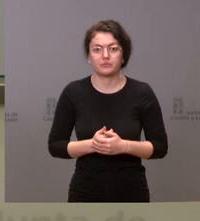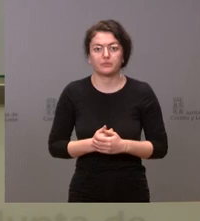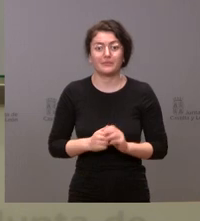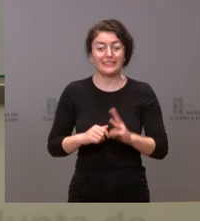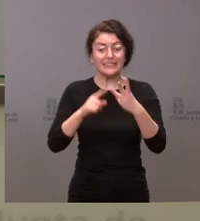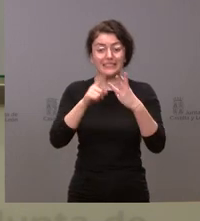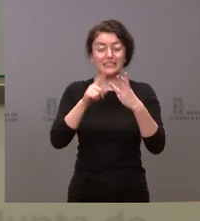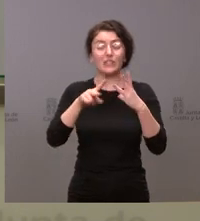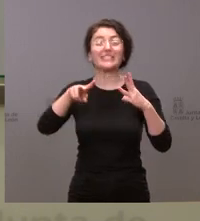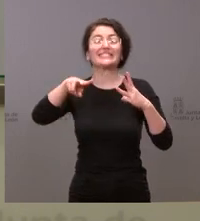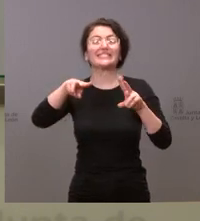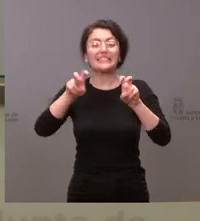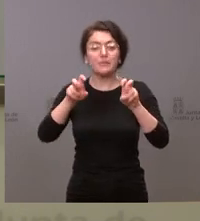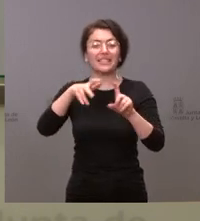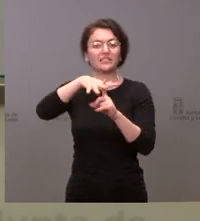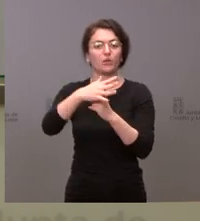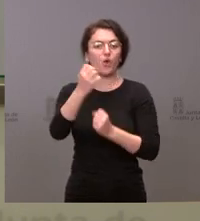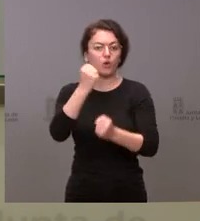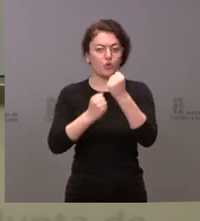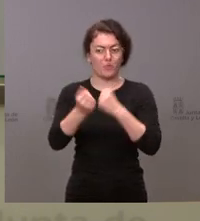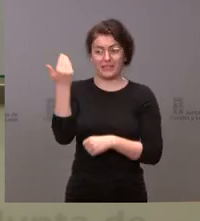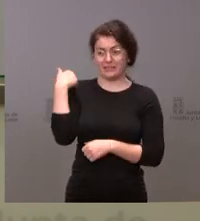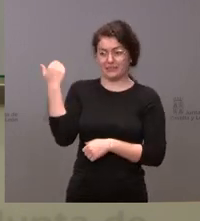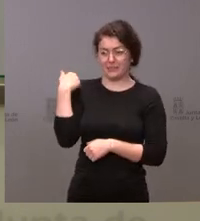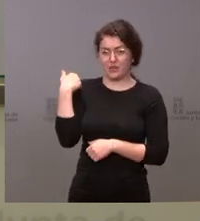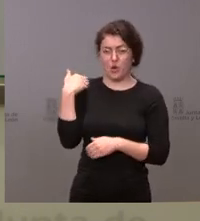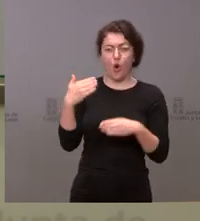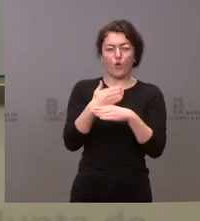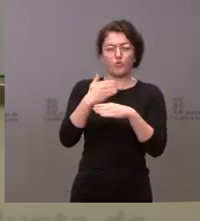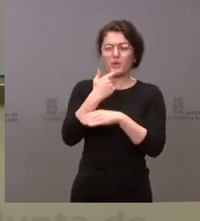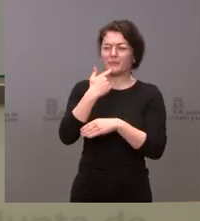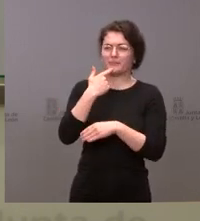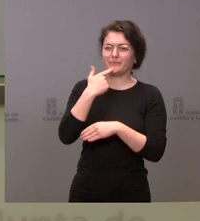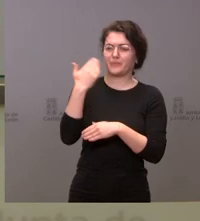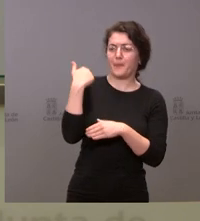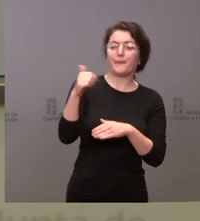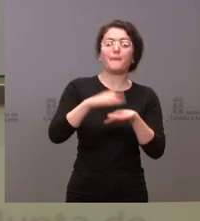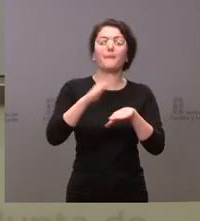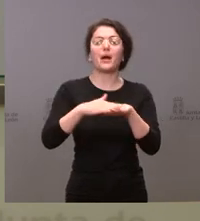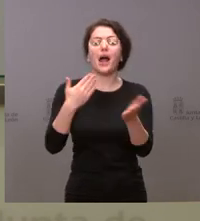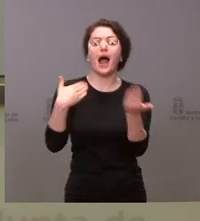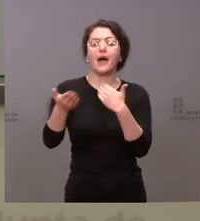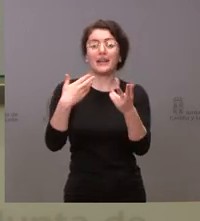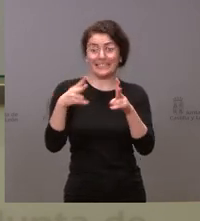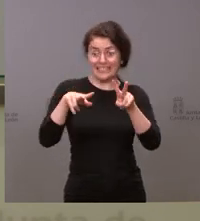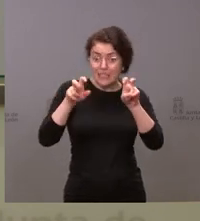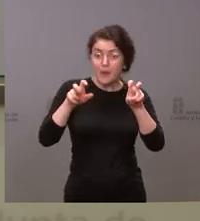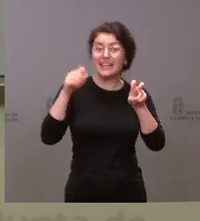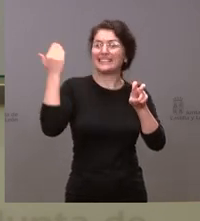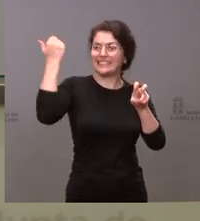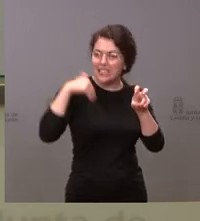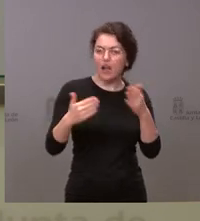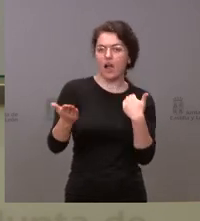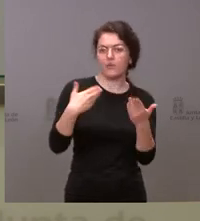económica. Cuando se nos convocó allá por el mes de octubre, creo recordar, para hablar de los temas que podían ir, ya entonces hablábamos de la